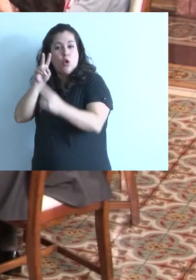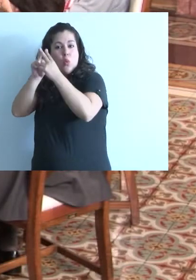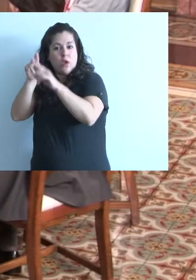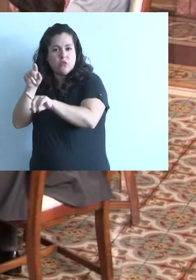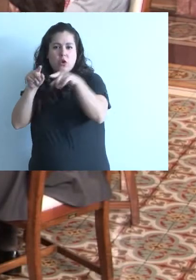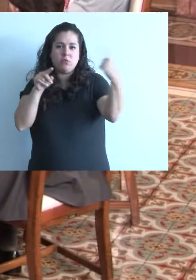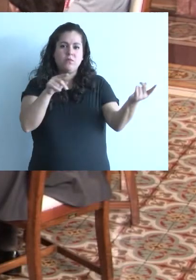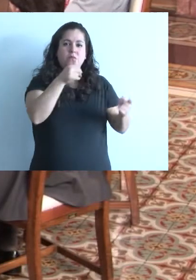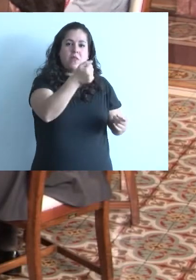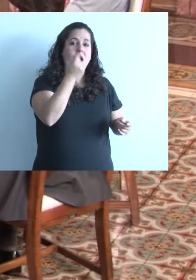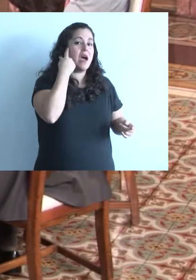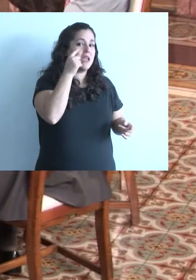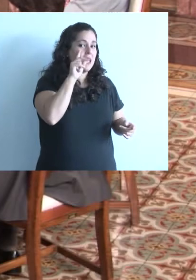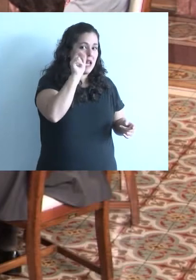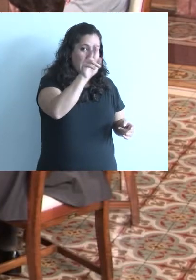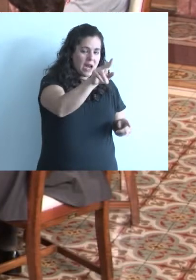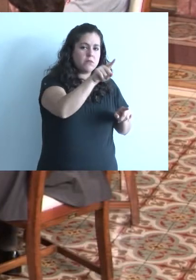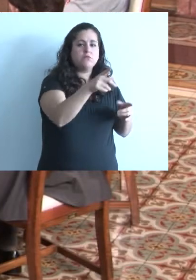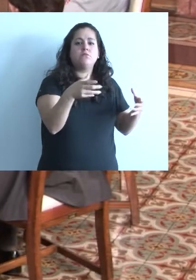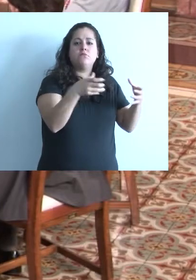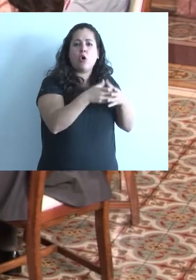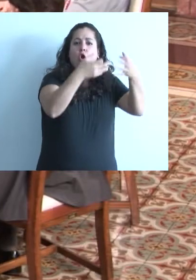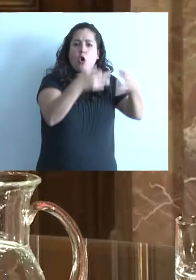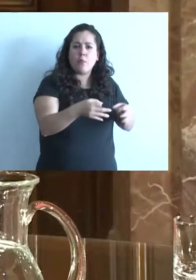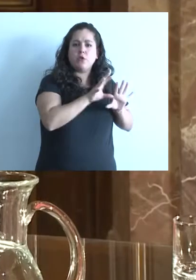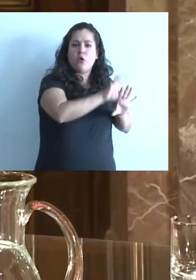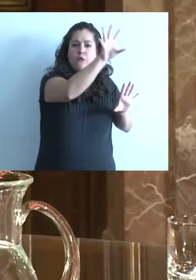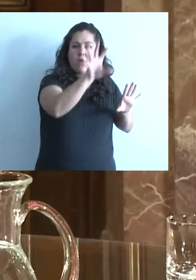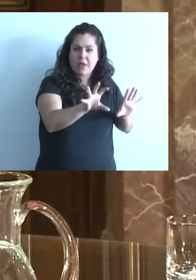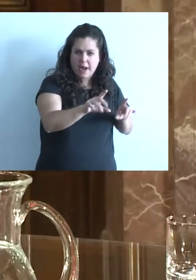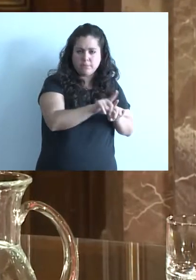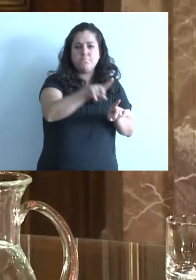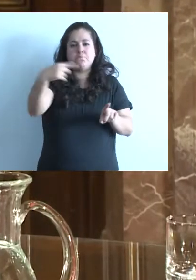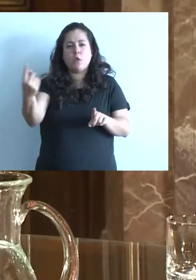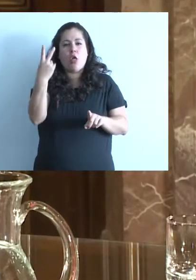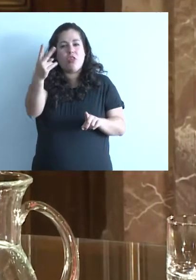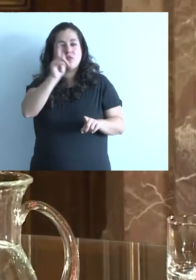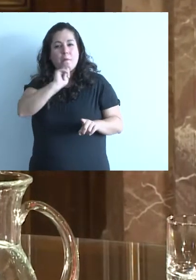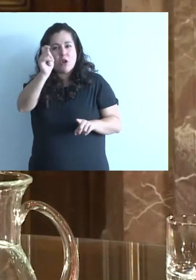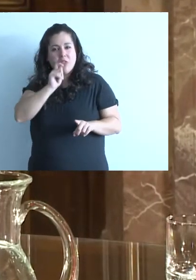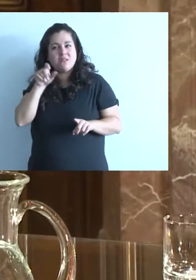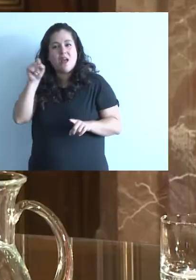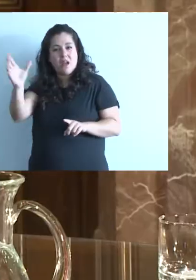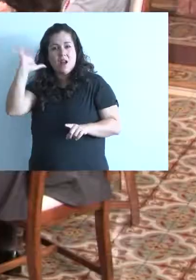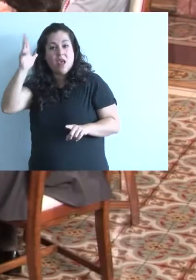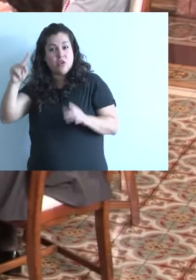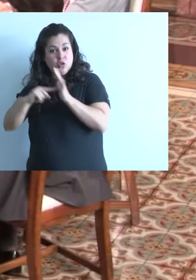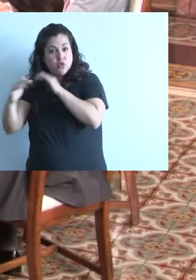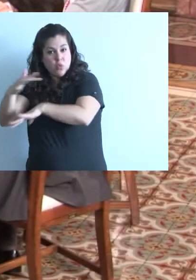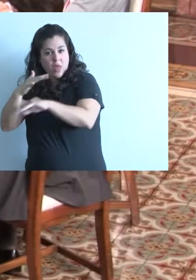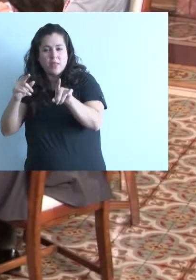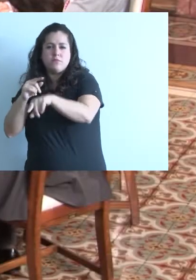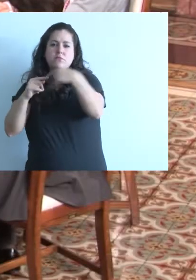Aguilar, de la Provincia de San Luis, Compromiso Federal. Los colegas, Ricardo Zavala, de Radio Ciudad.